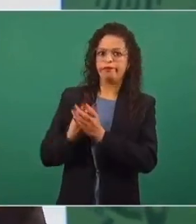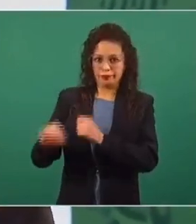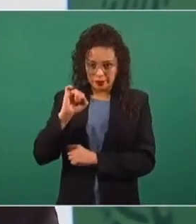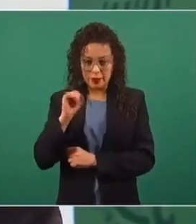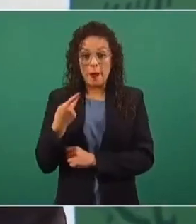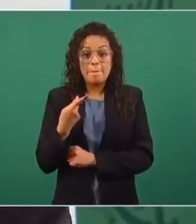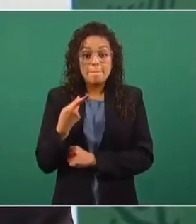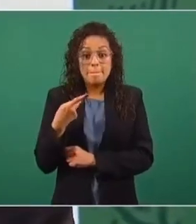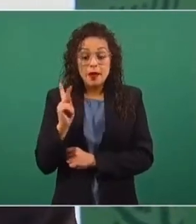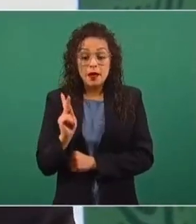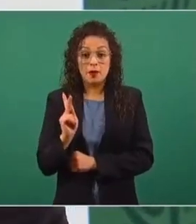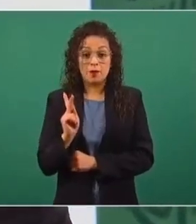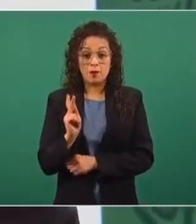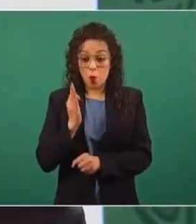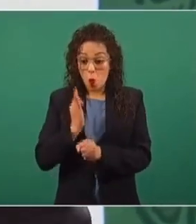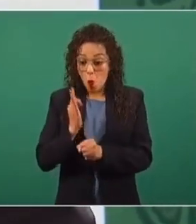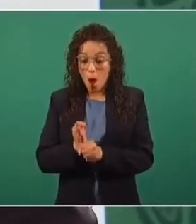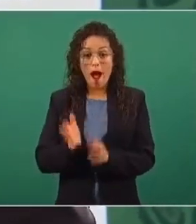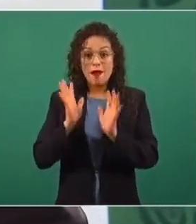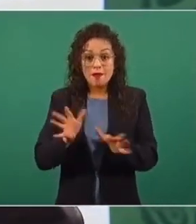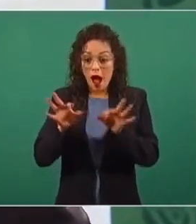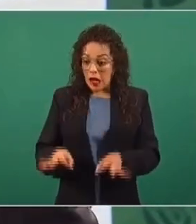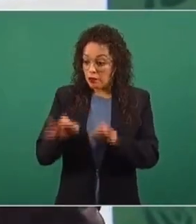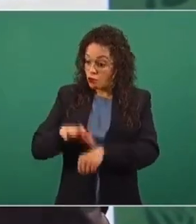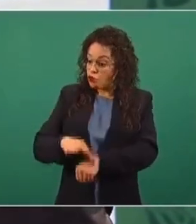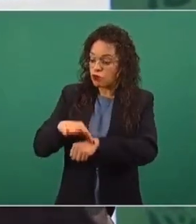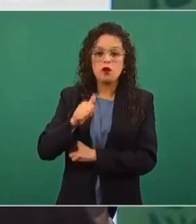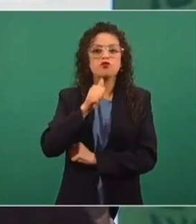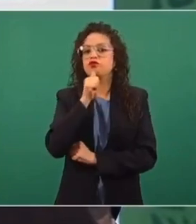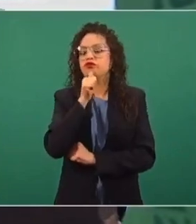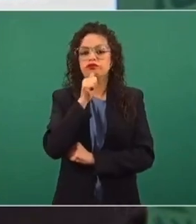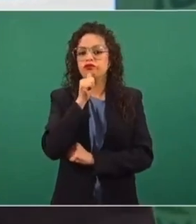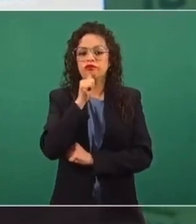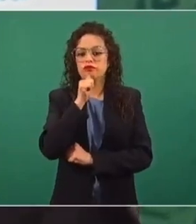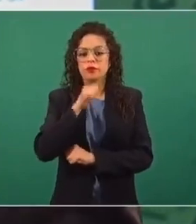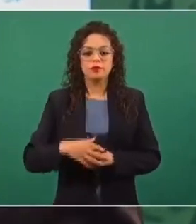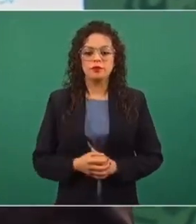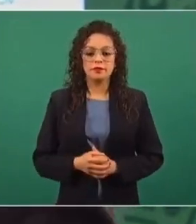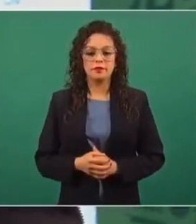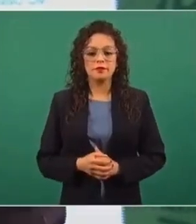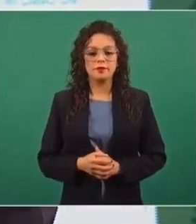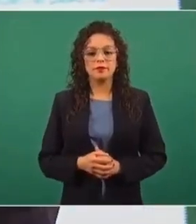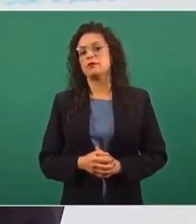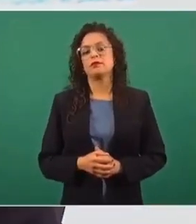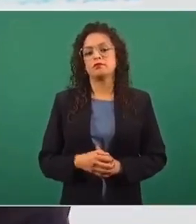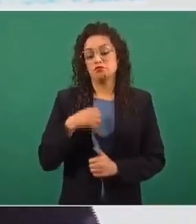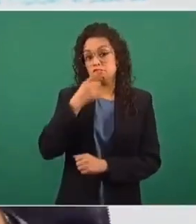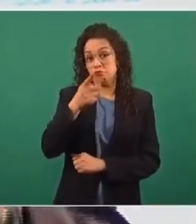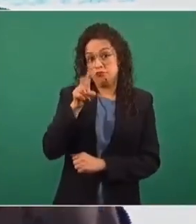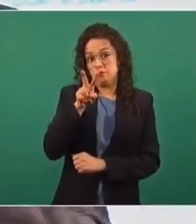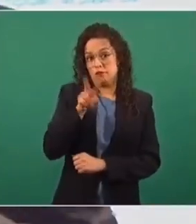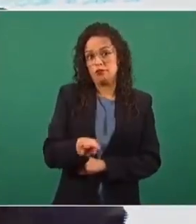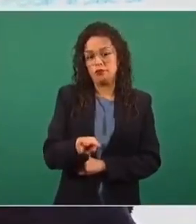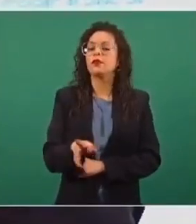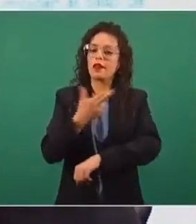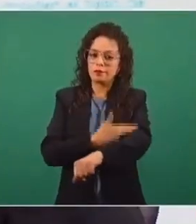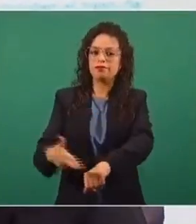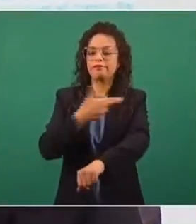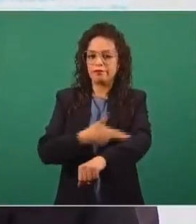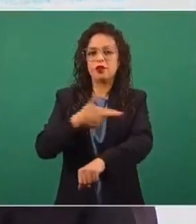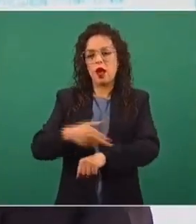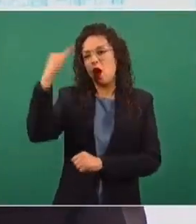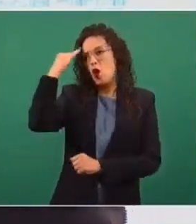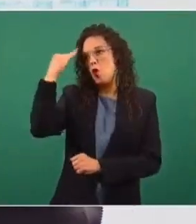todavía no hay nada concreto. Y siendo honestos, pues va a llevar tiempo la aplicación